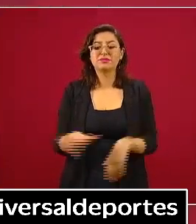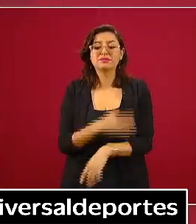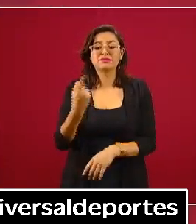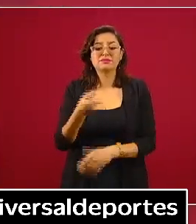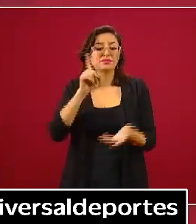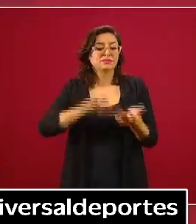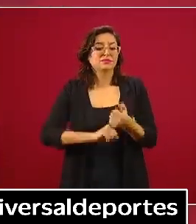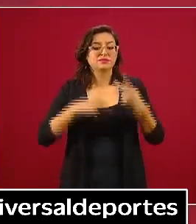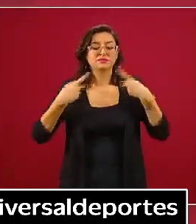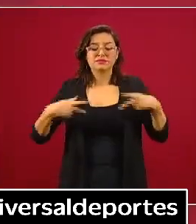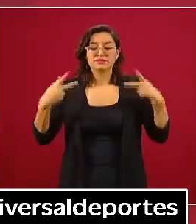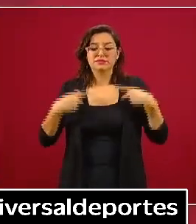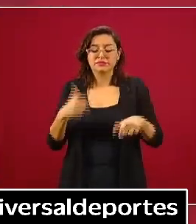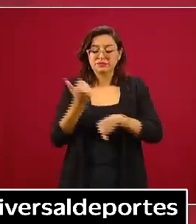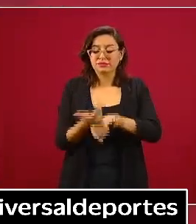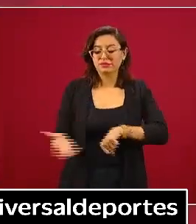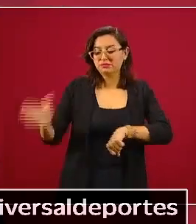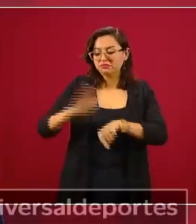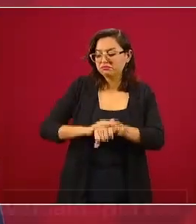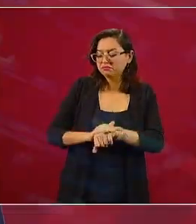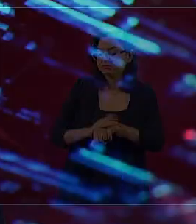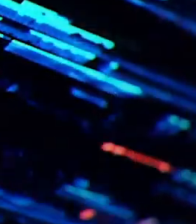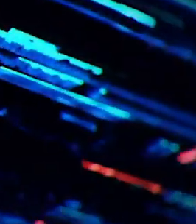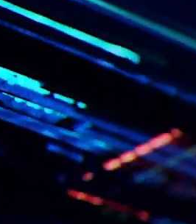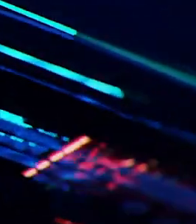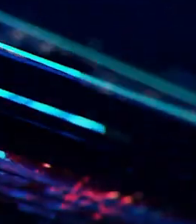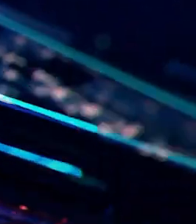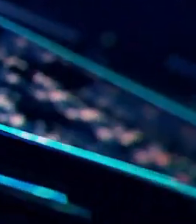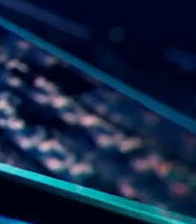sin escrúpulos.